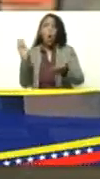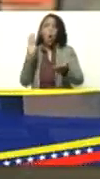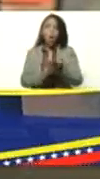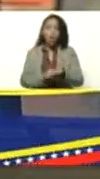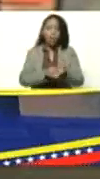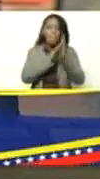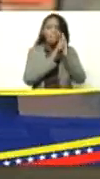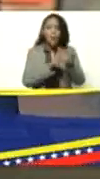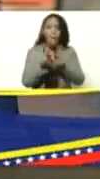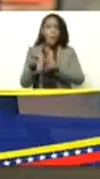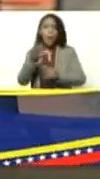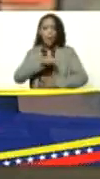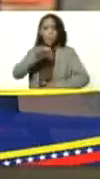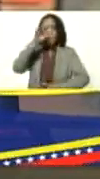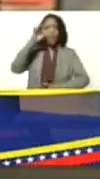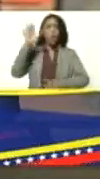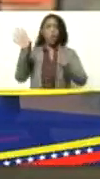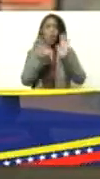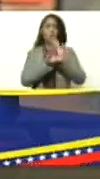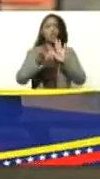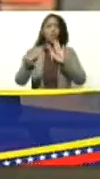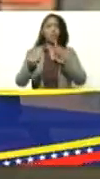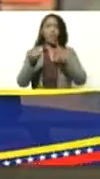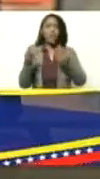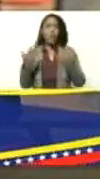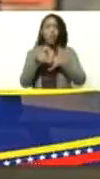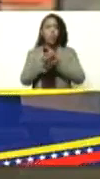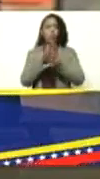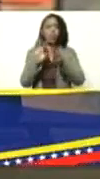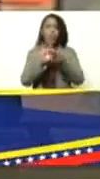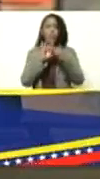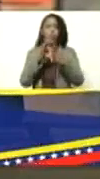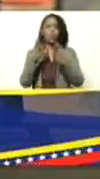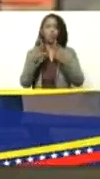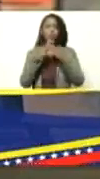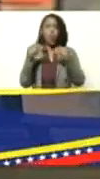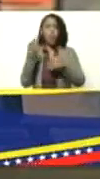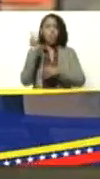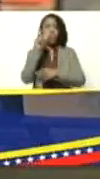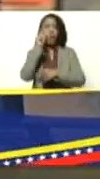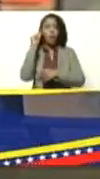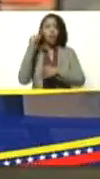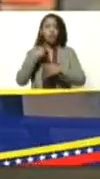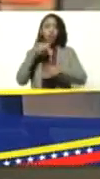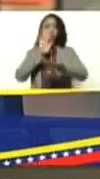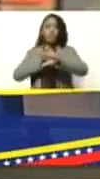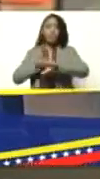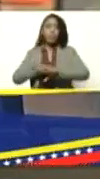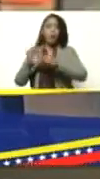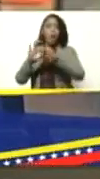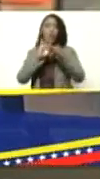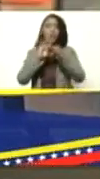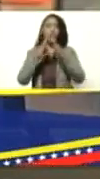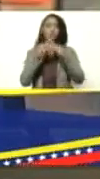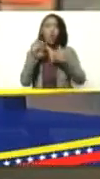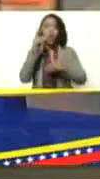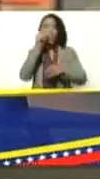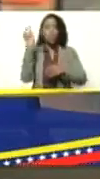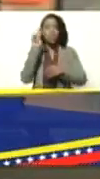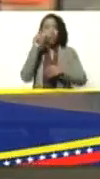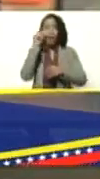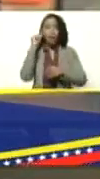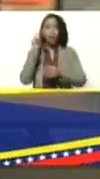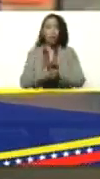en el espíritu constituyente de unión entre todos los venezolanos y las venezolanas yo llamo a la unión de todos los venezolanos y